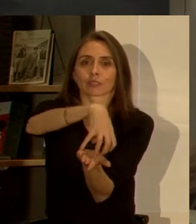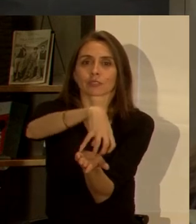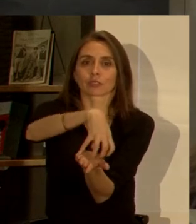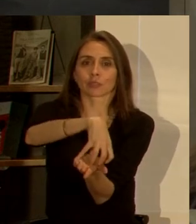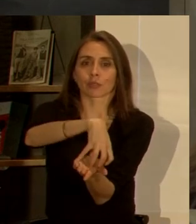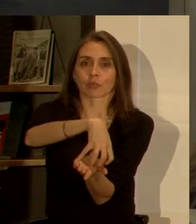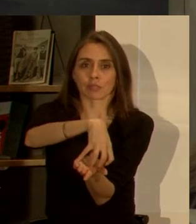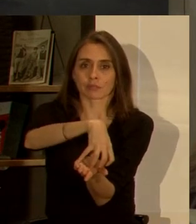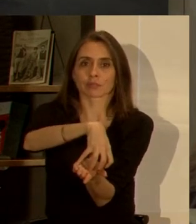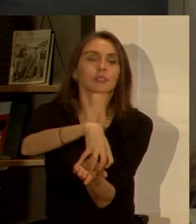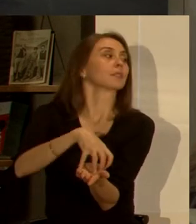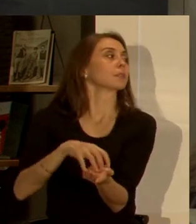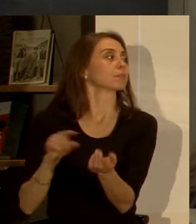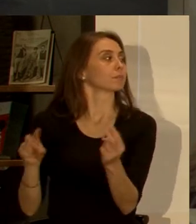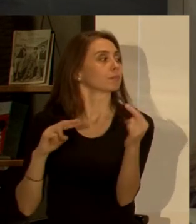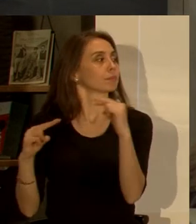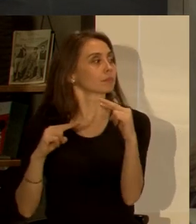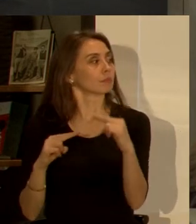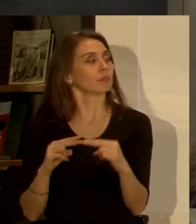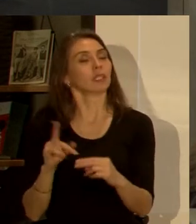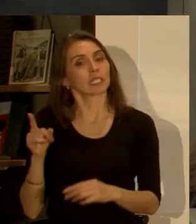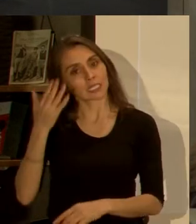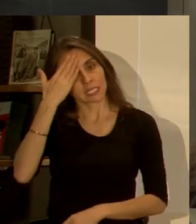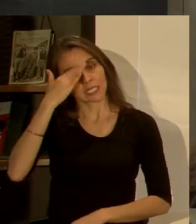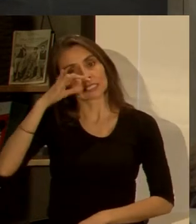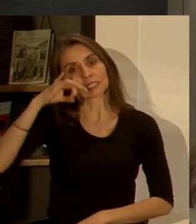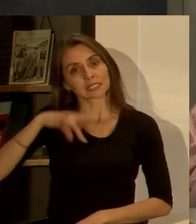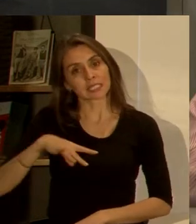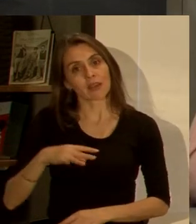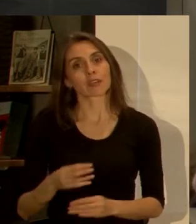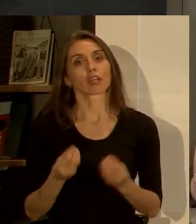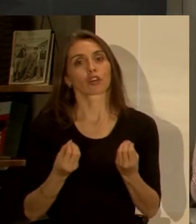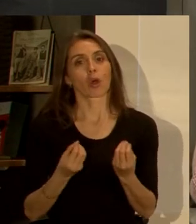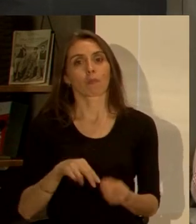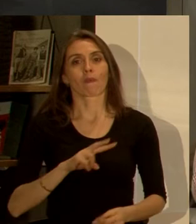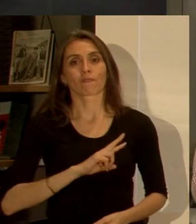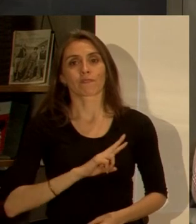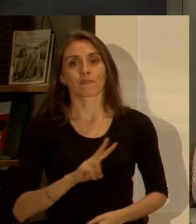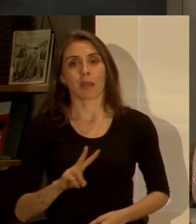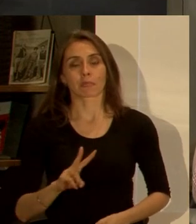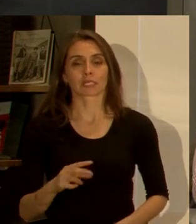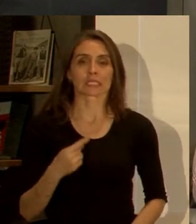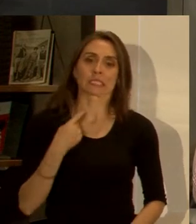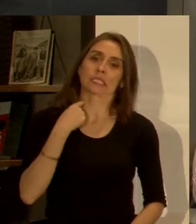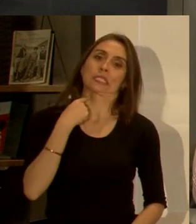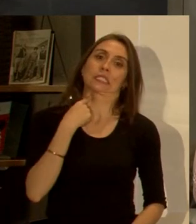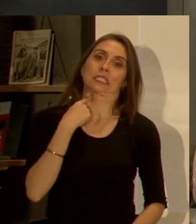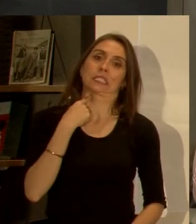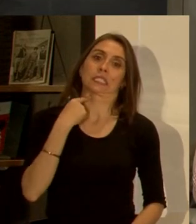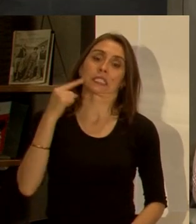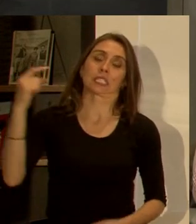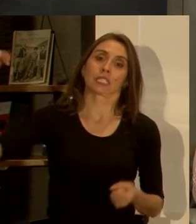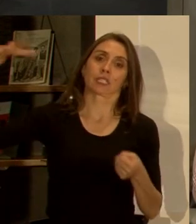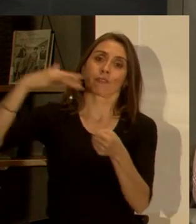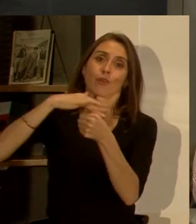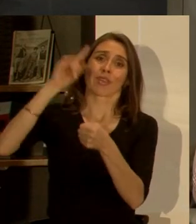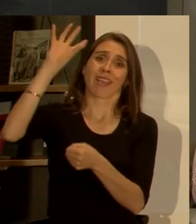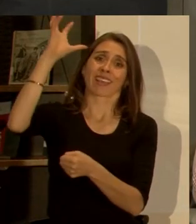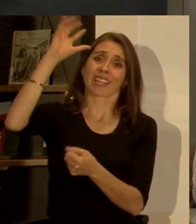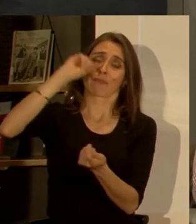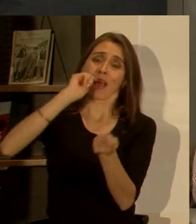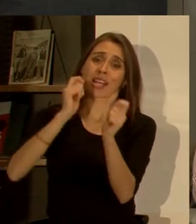ciudad. Y desde esa perspectiva es muy consciente de cómo Valparaíso está siendo afectada por el cambio climático.